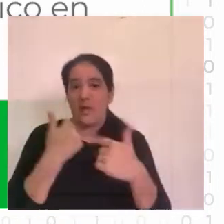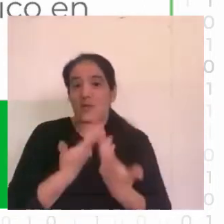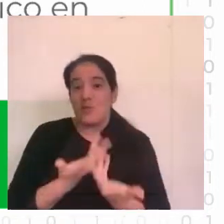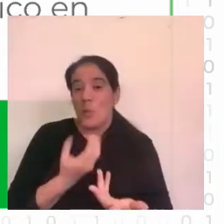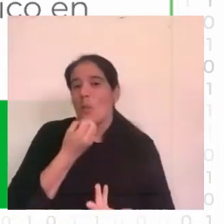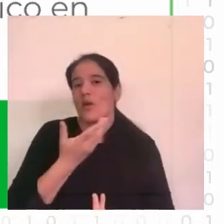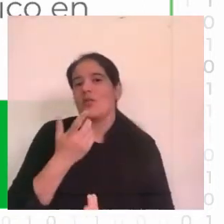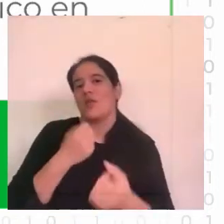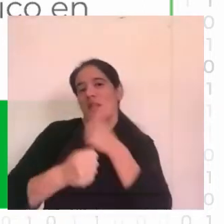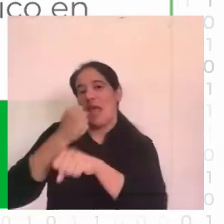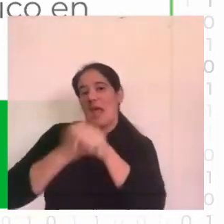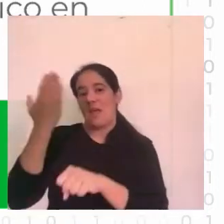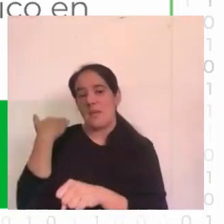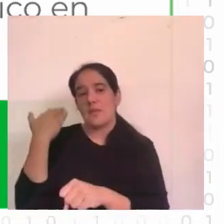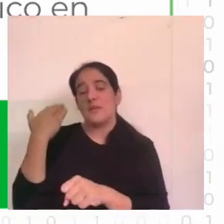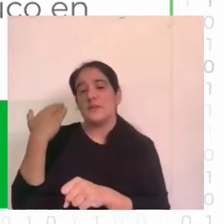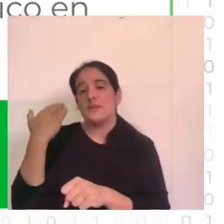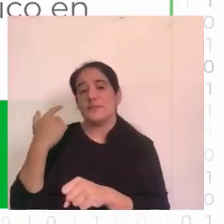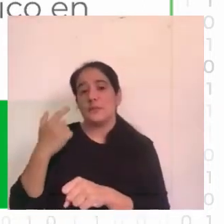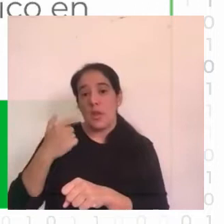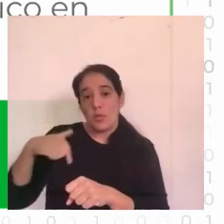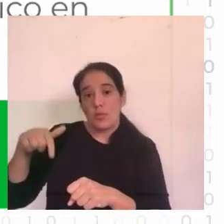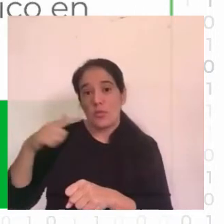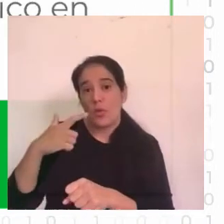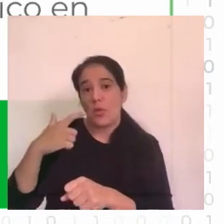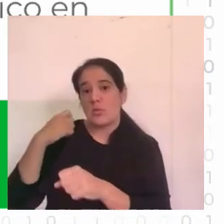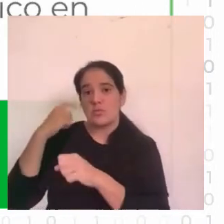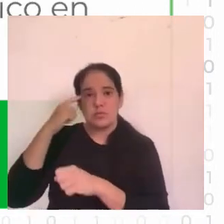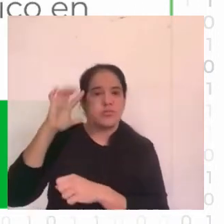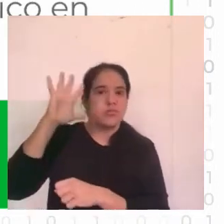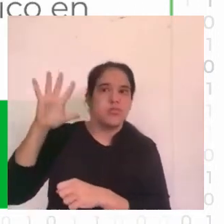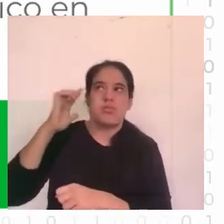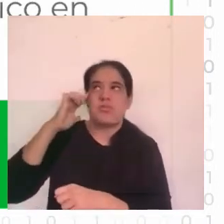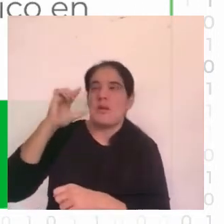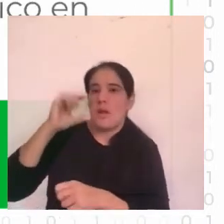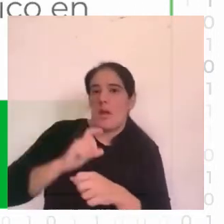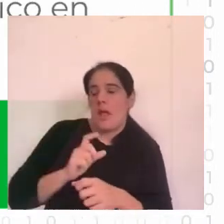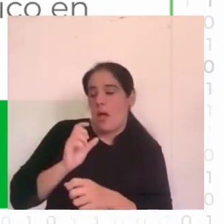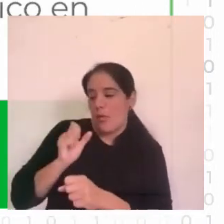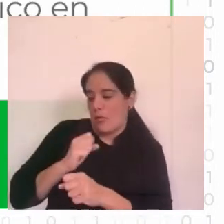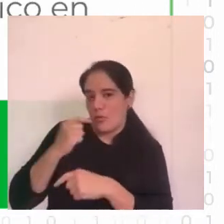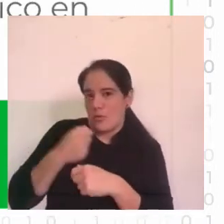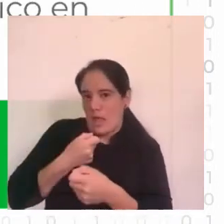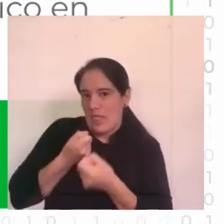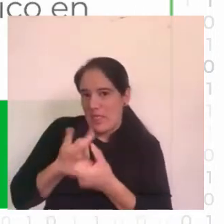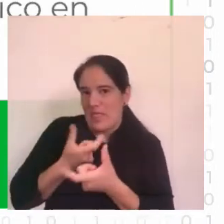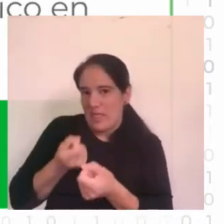un campo de investigación muy activo que pretende darle métodos a la gente para que pueda